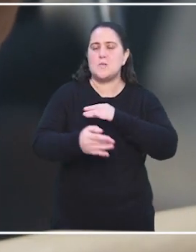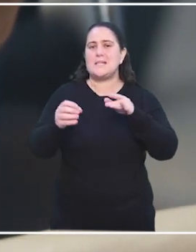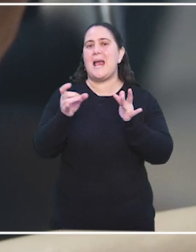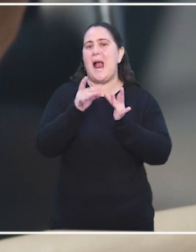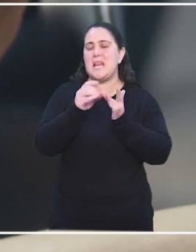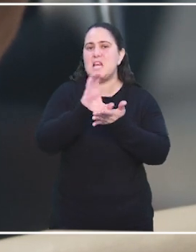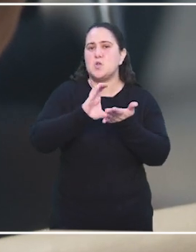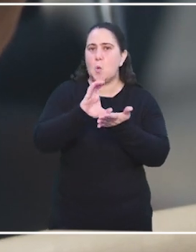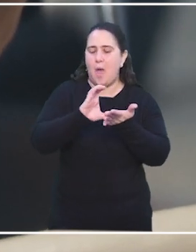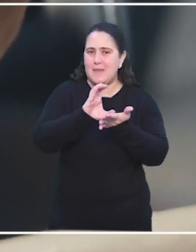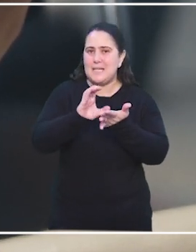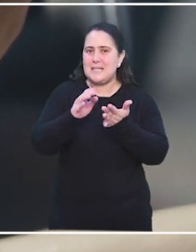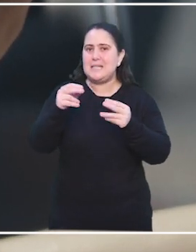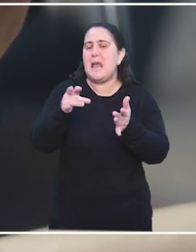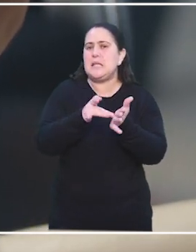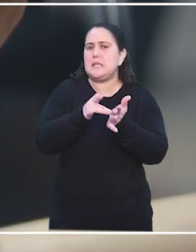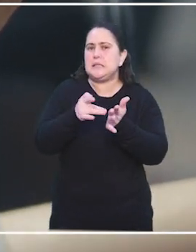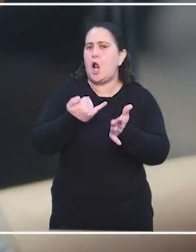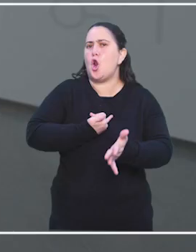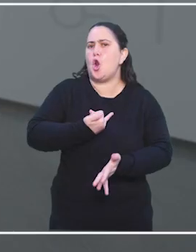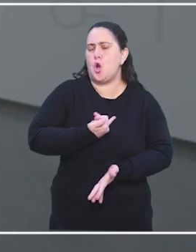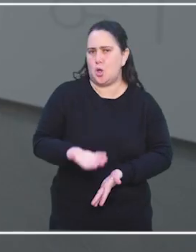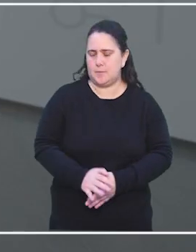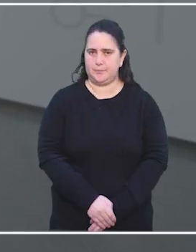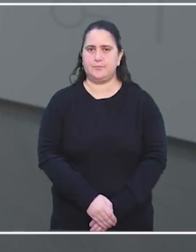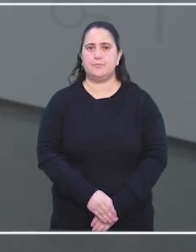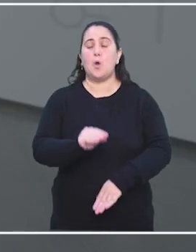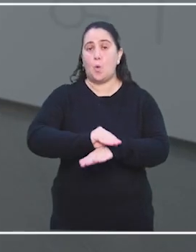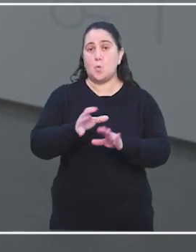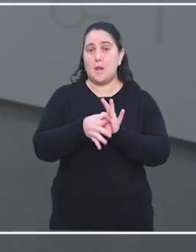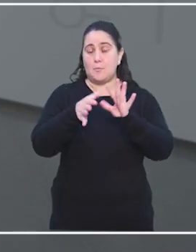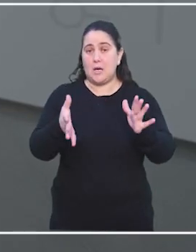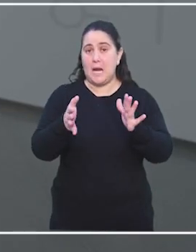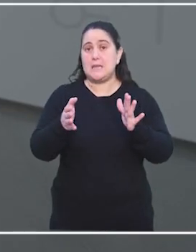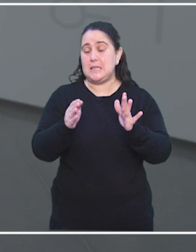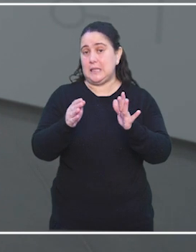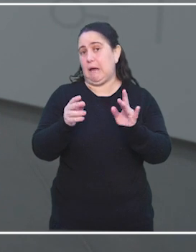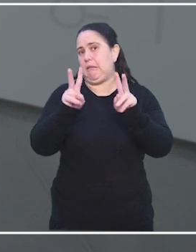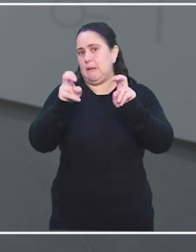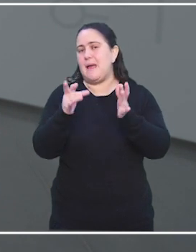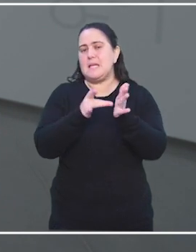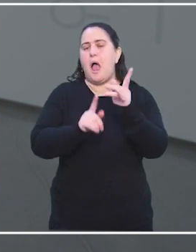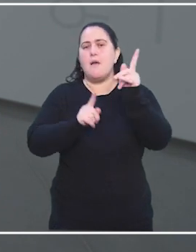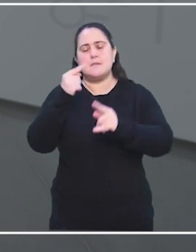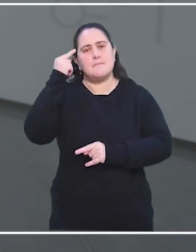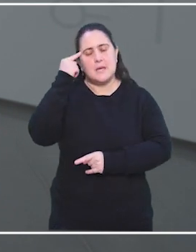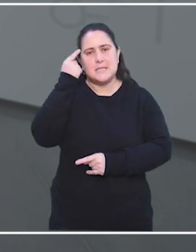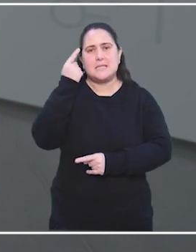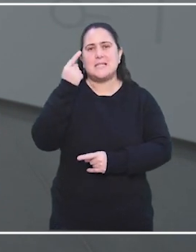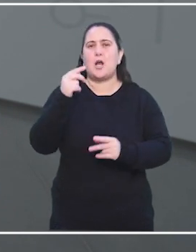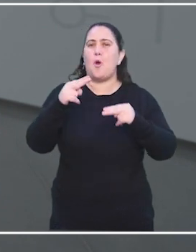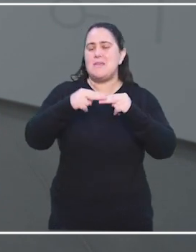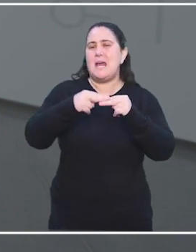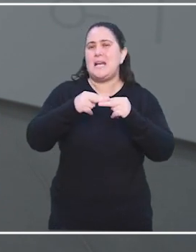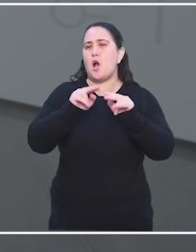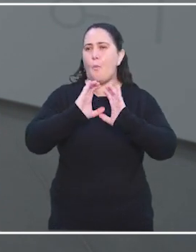ciudadanía que se ejerce en el entorno digital? La cultura democrática en el mundo digital, a veces pensamos que el Internet